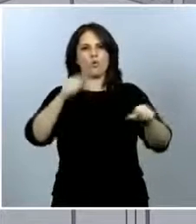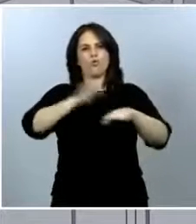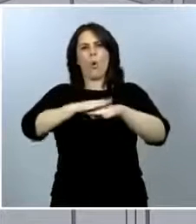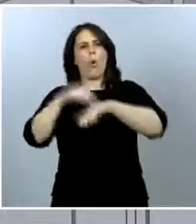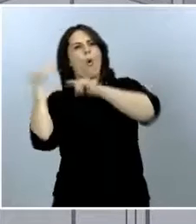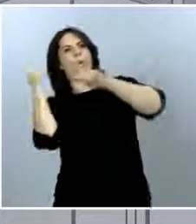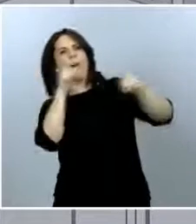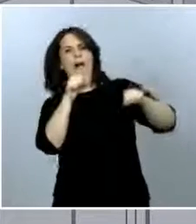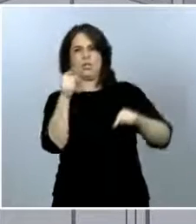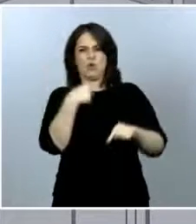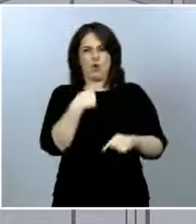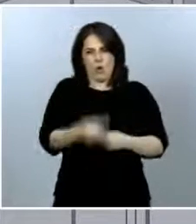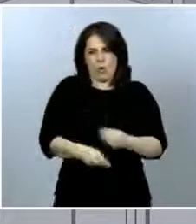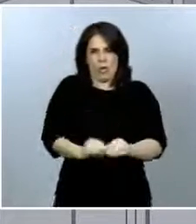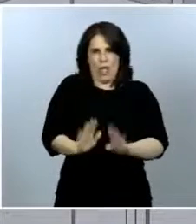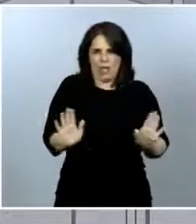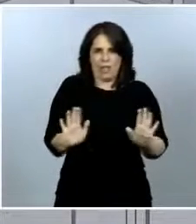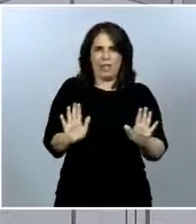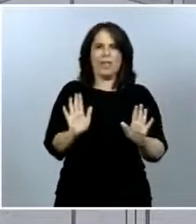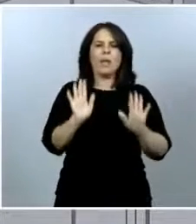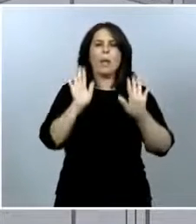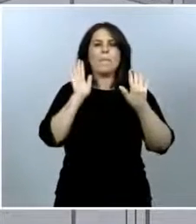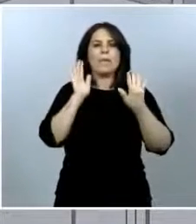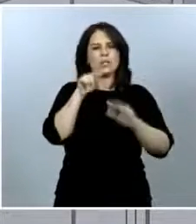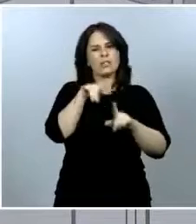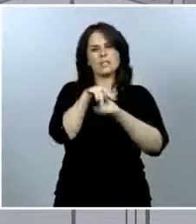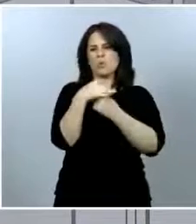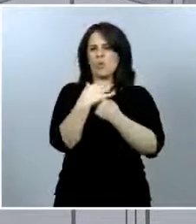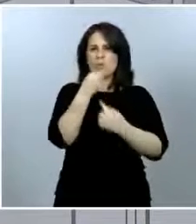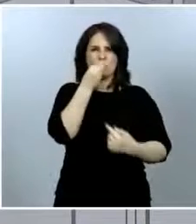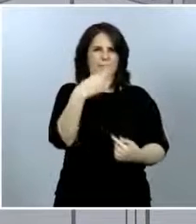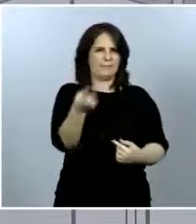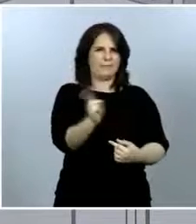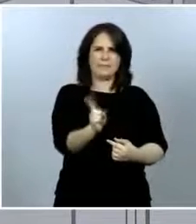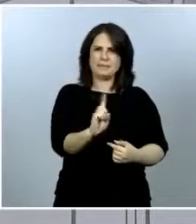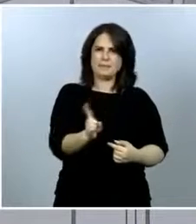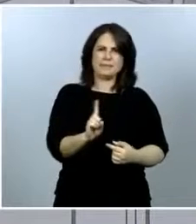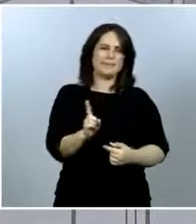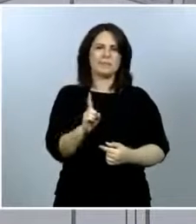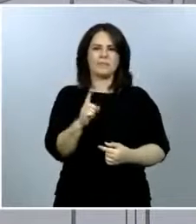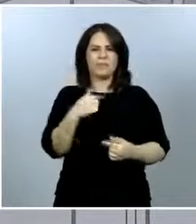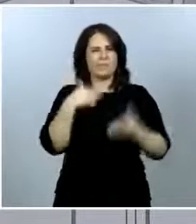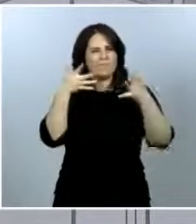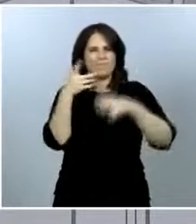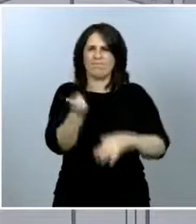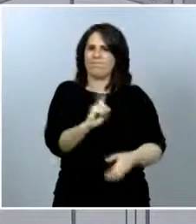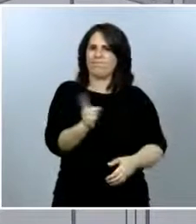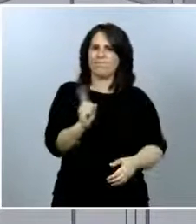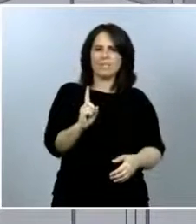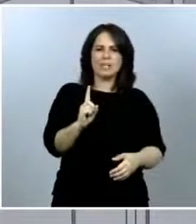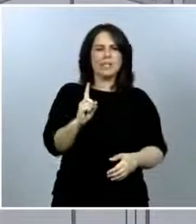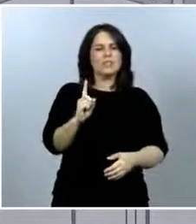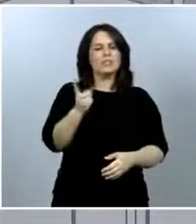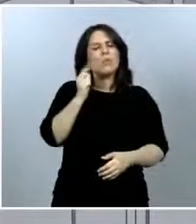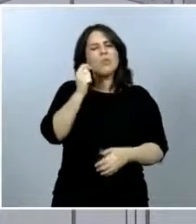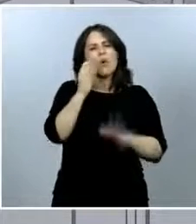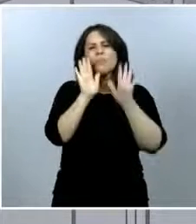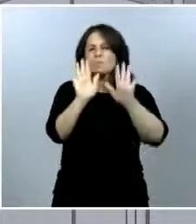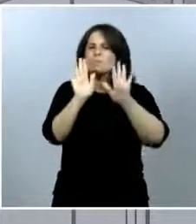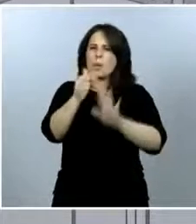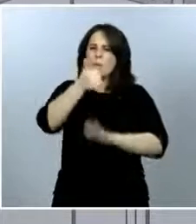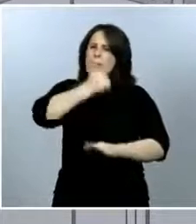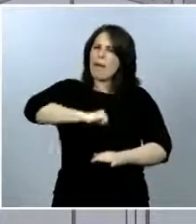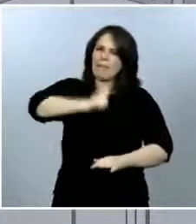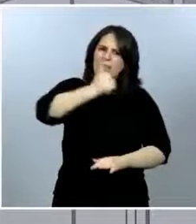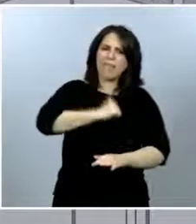para nada deseables ni recomendables. Es cuestión de un margen de paciencia. Se van abriendo las cosas progresivamente.